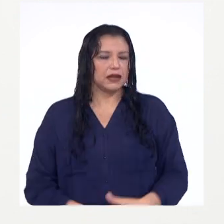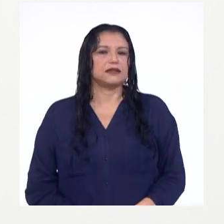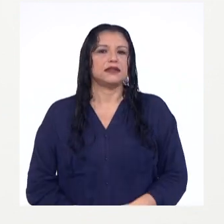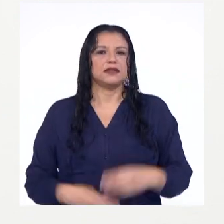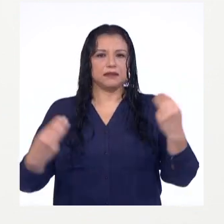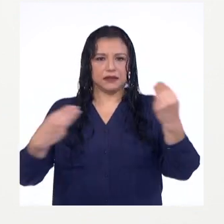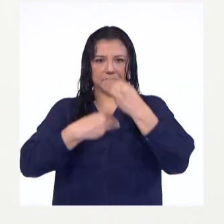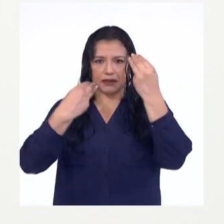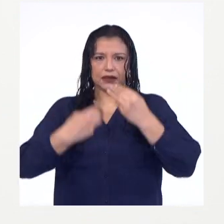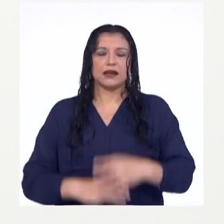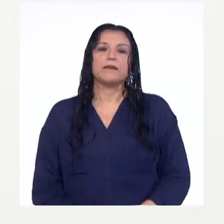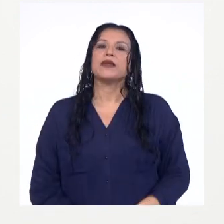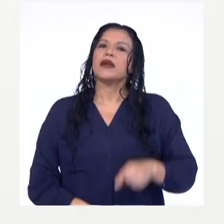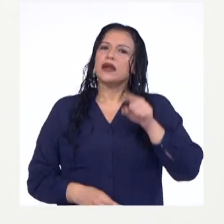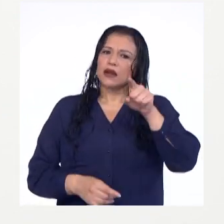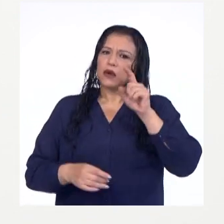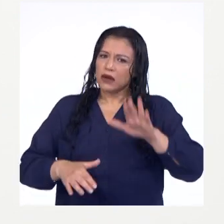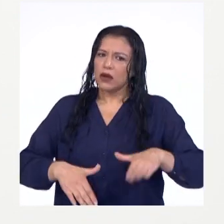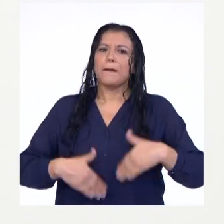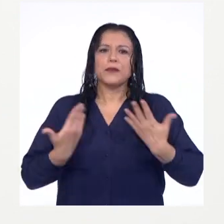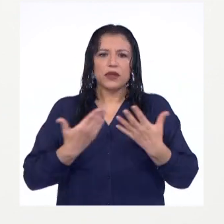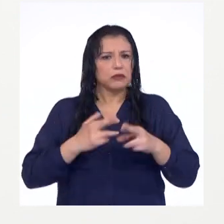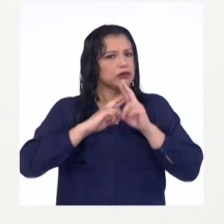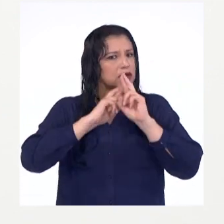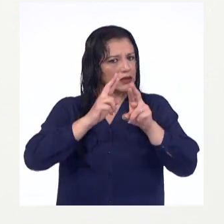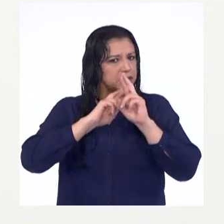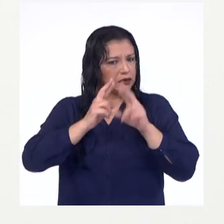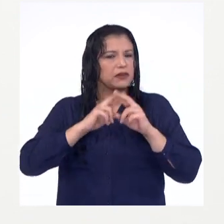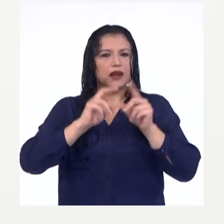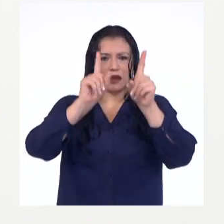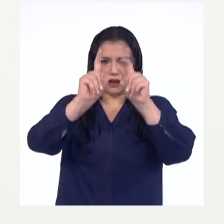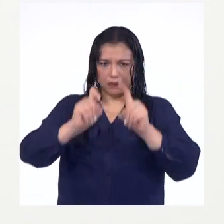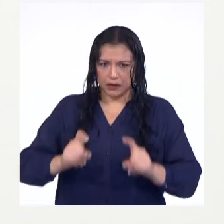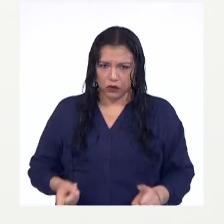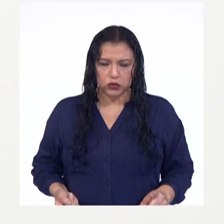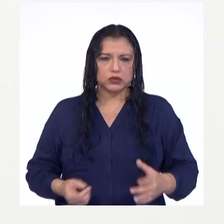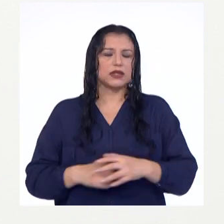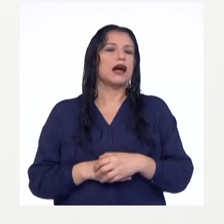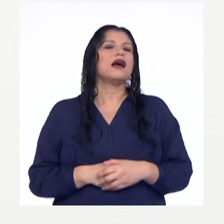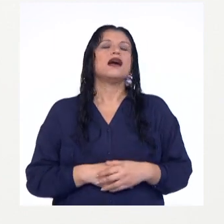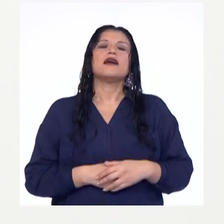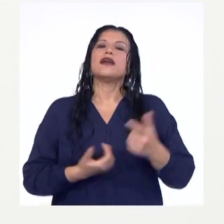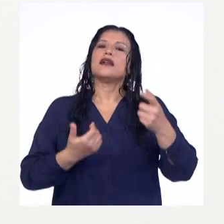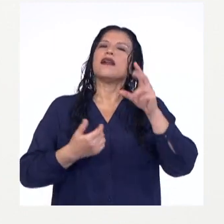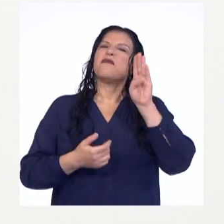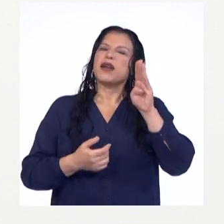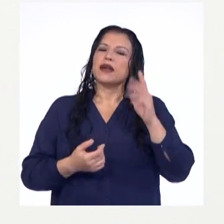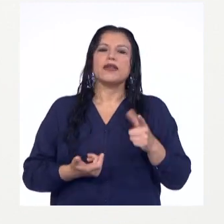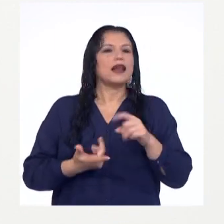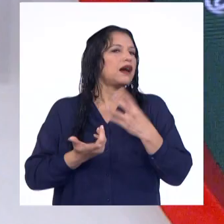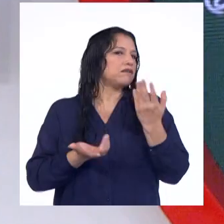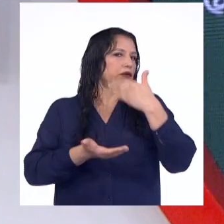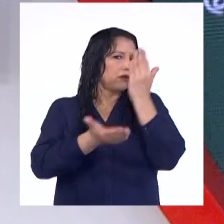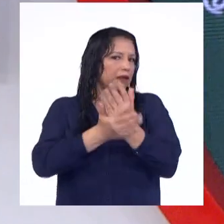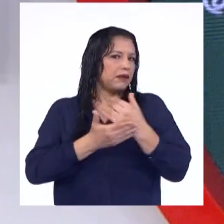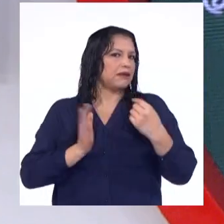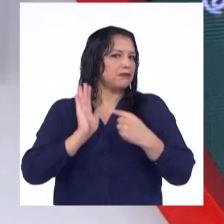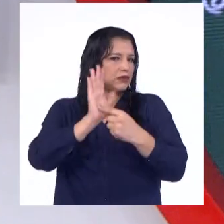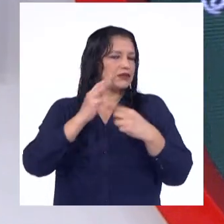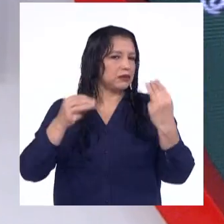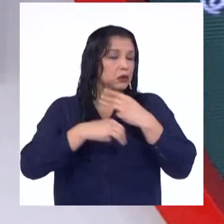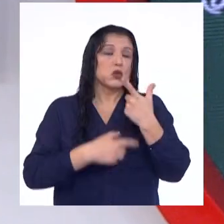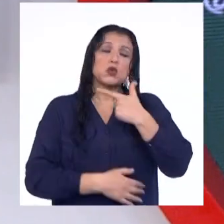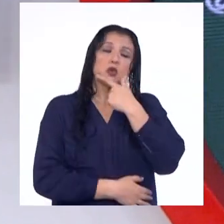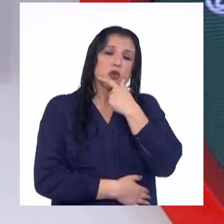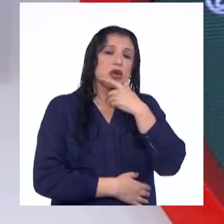de matemática. Y con ellas podremos responder a la pregunta del inciso B de nuestra situación significativa. Suena